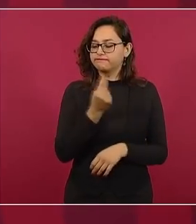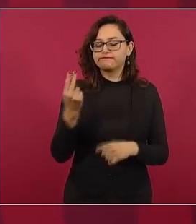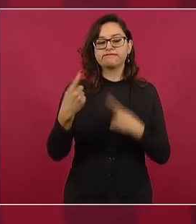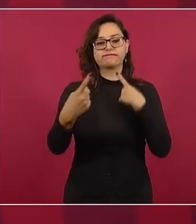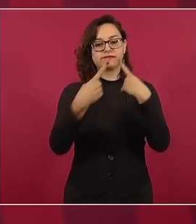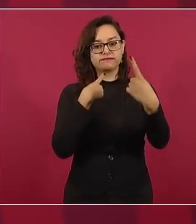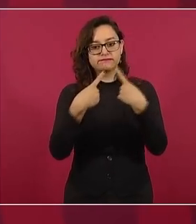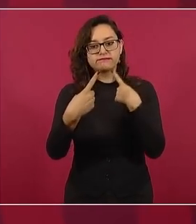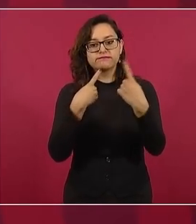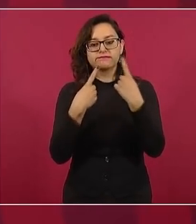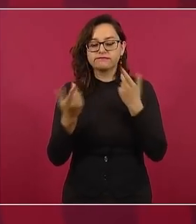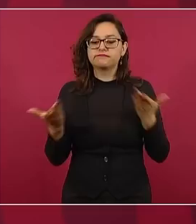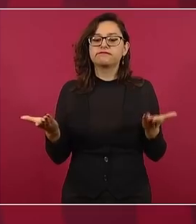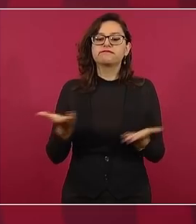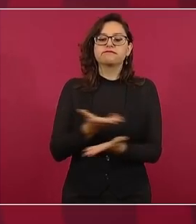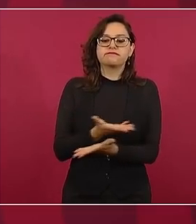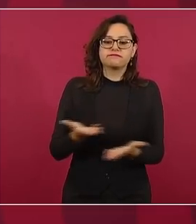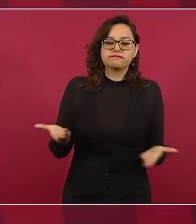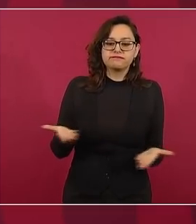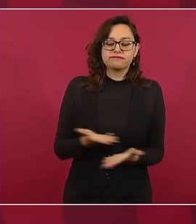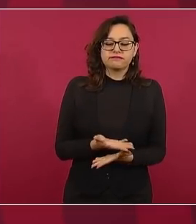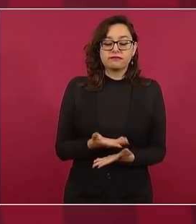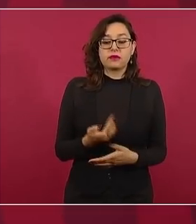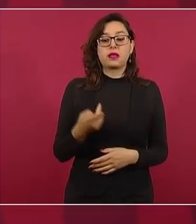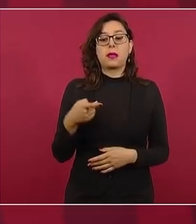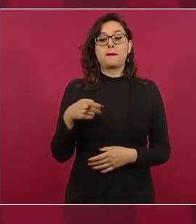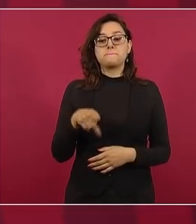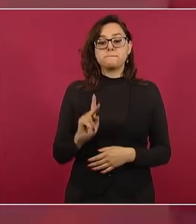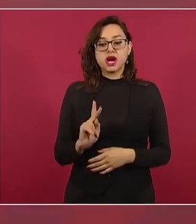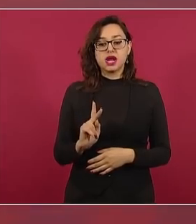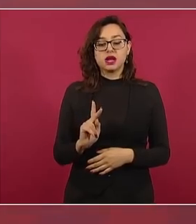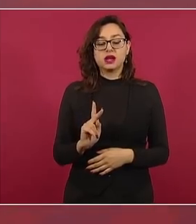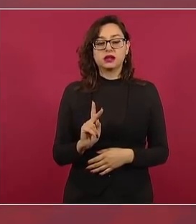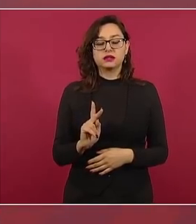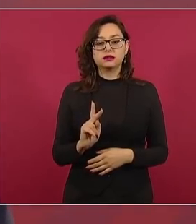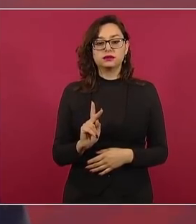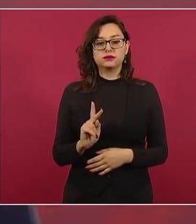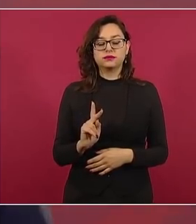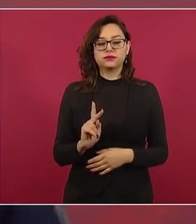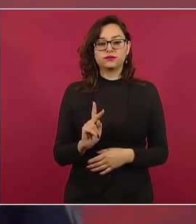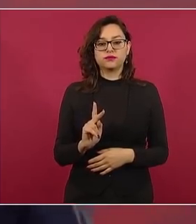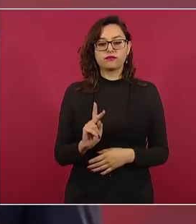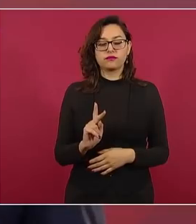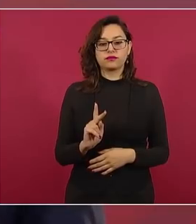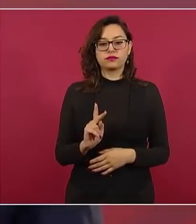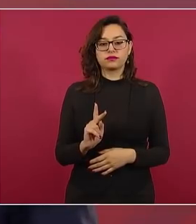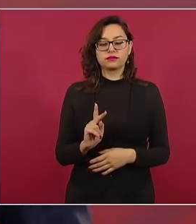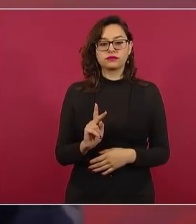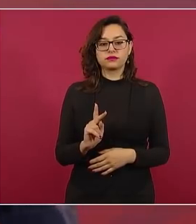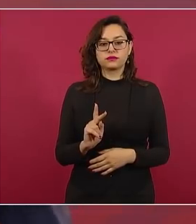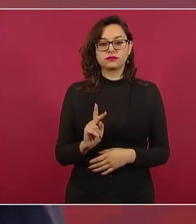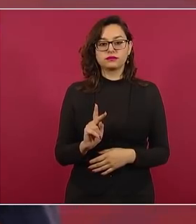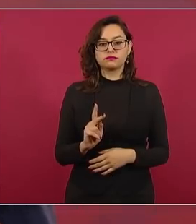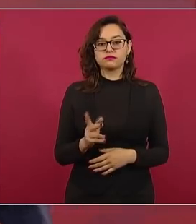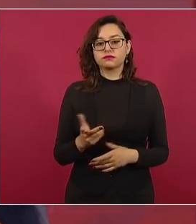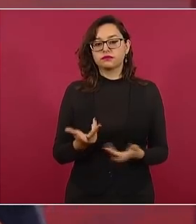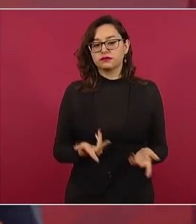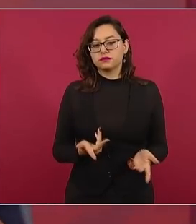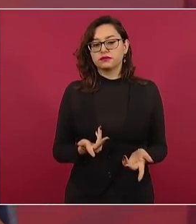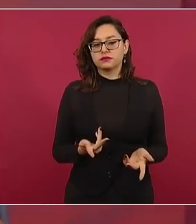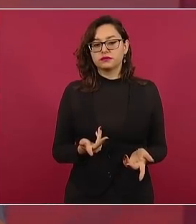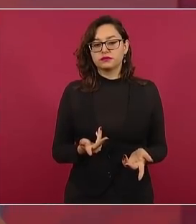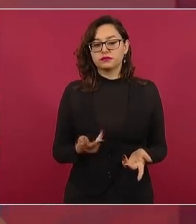pero si se llevan a cabo